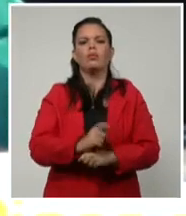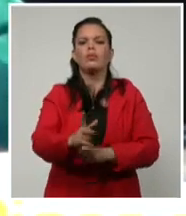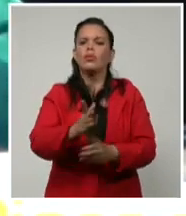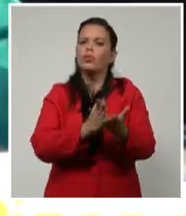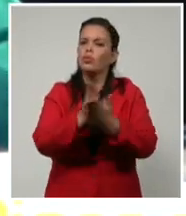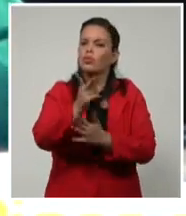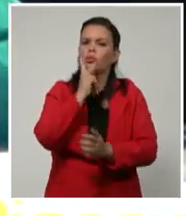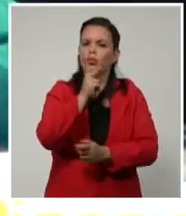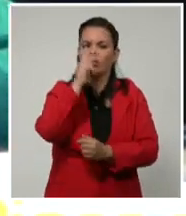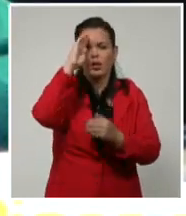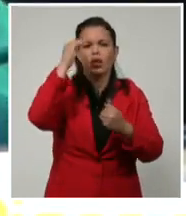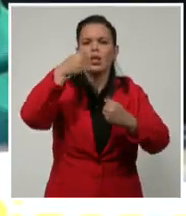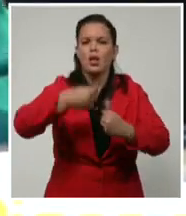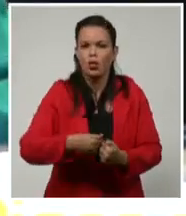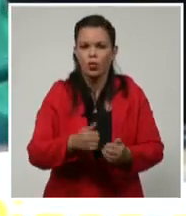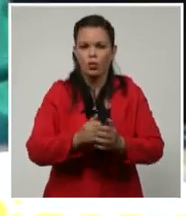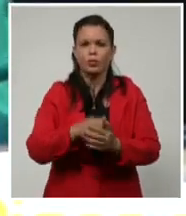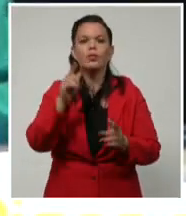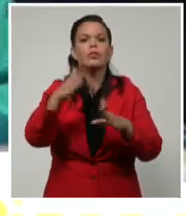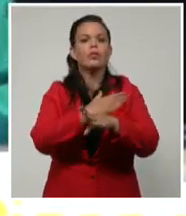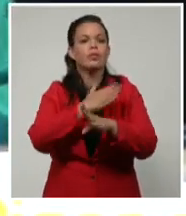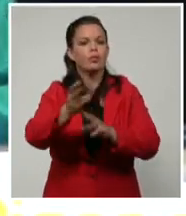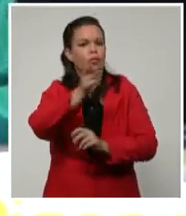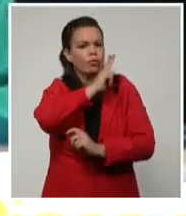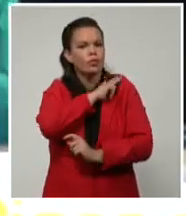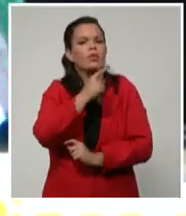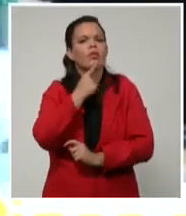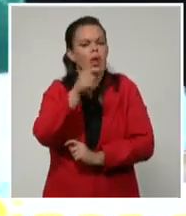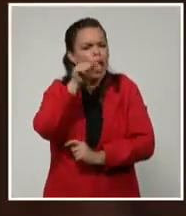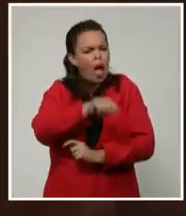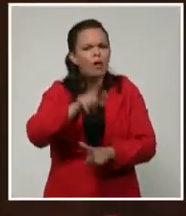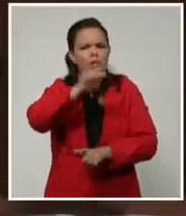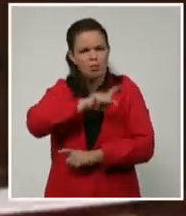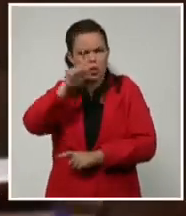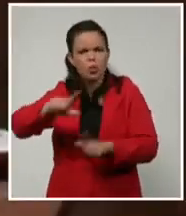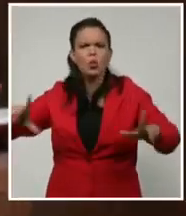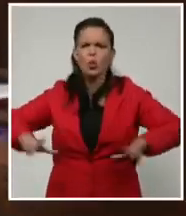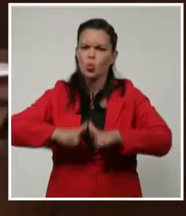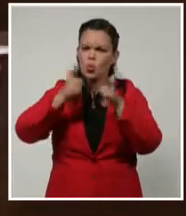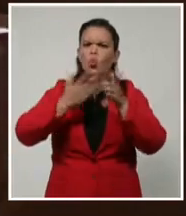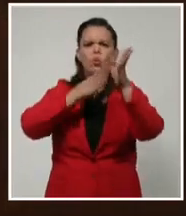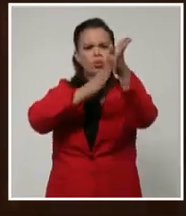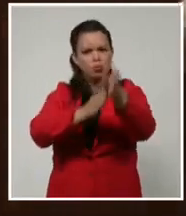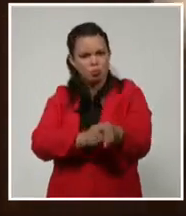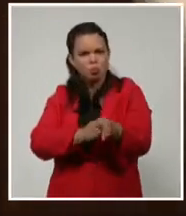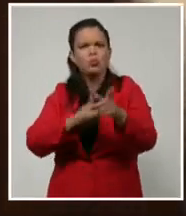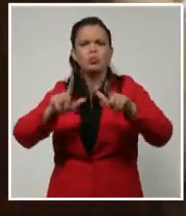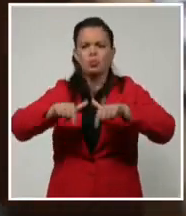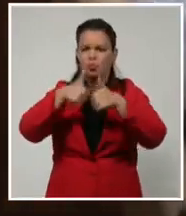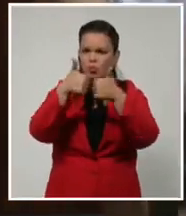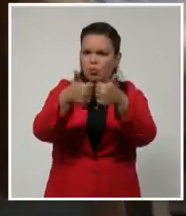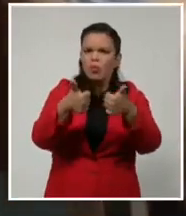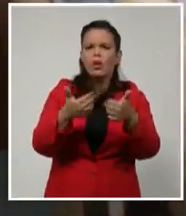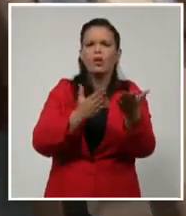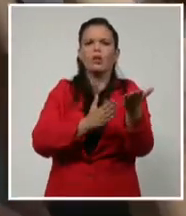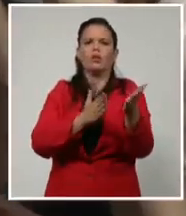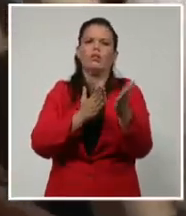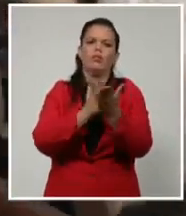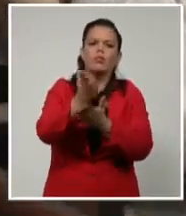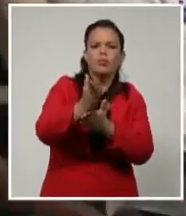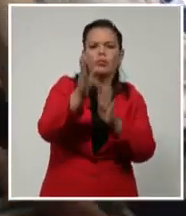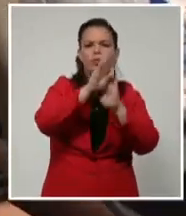autoridades territoriales aseguraron que hay tranquilidad y disciplina en la población, y que no se descuidan las medidas sanitarias y de